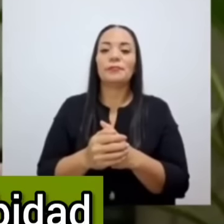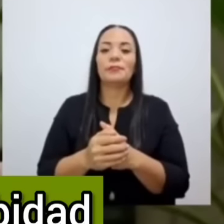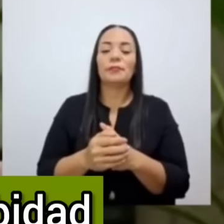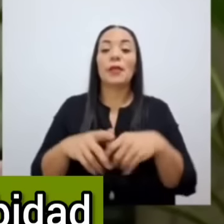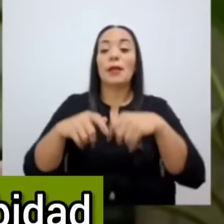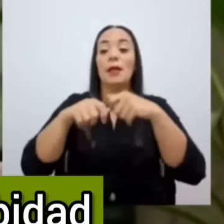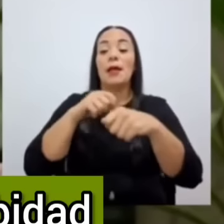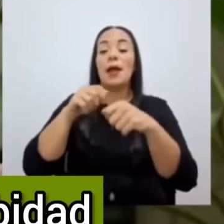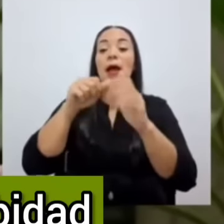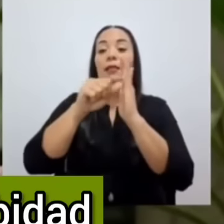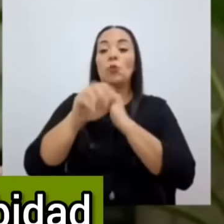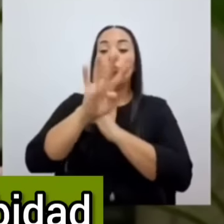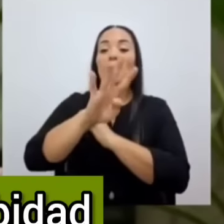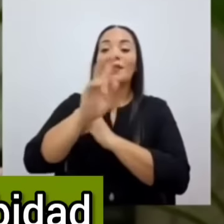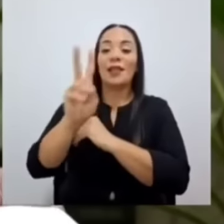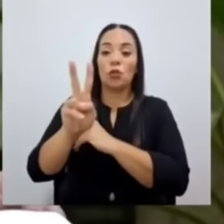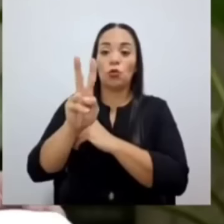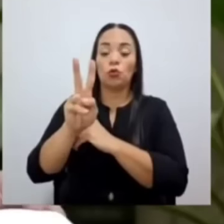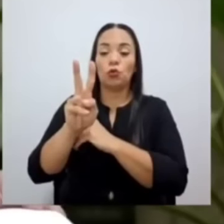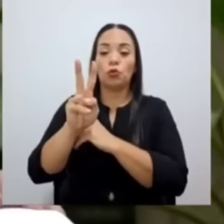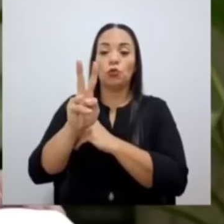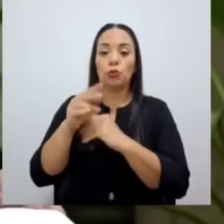42 al deber de probidad.